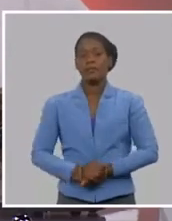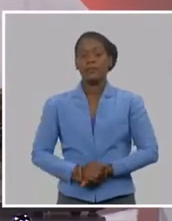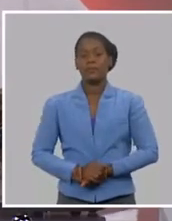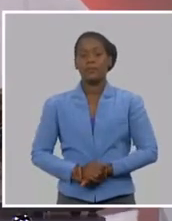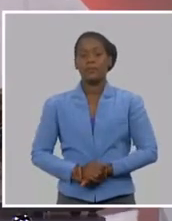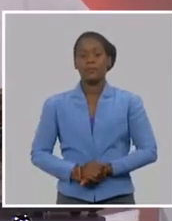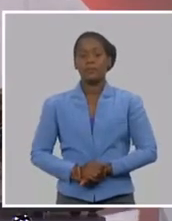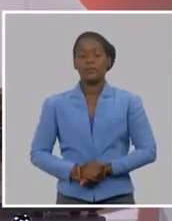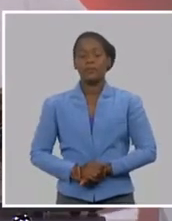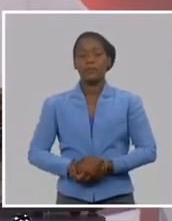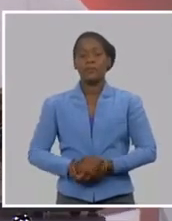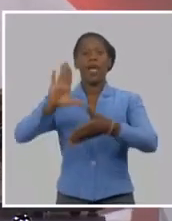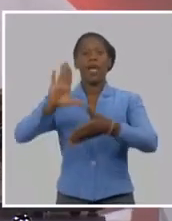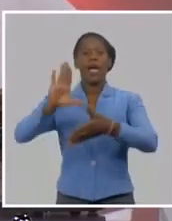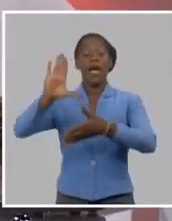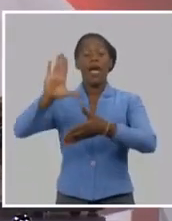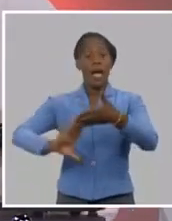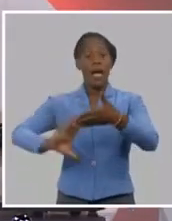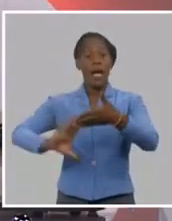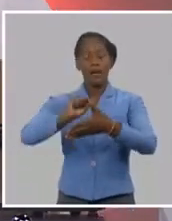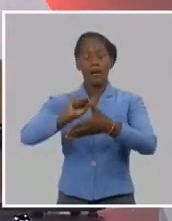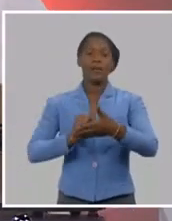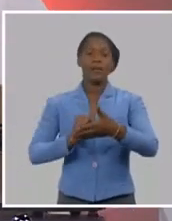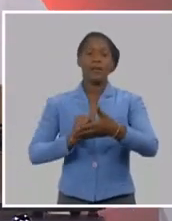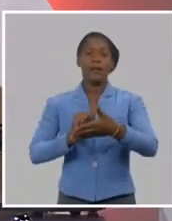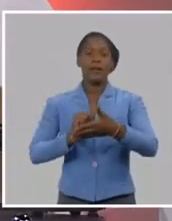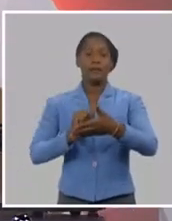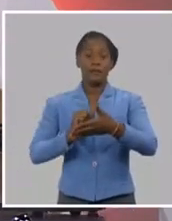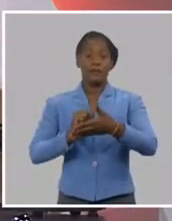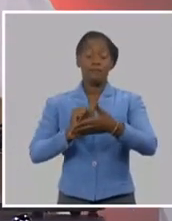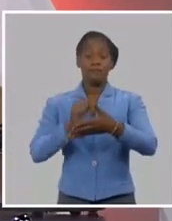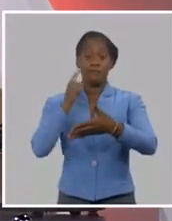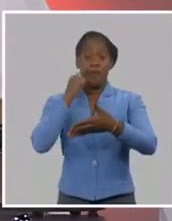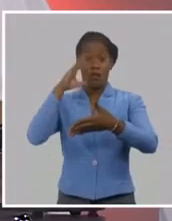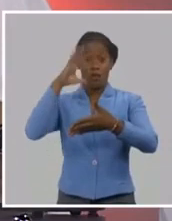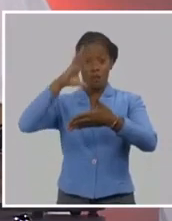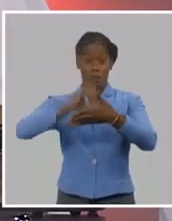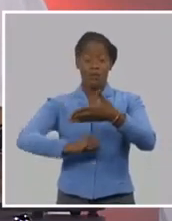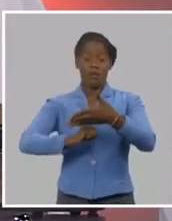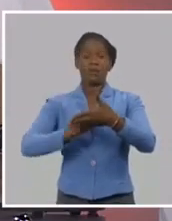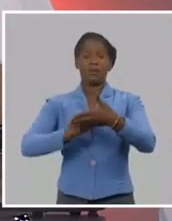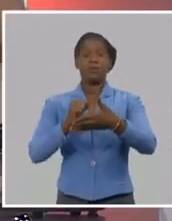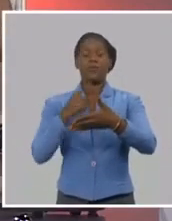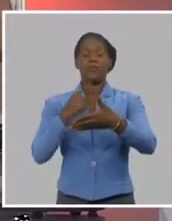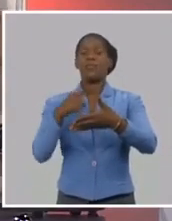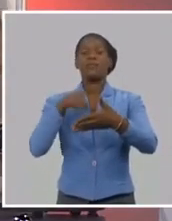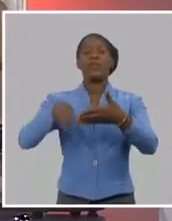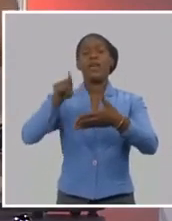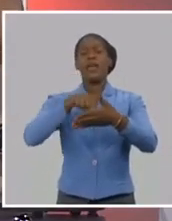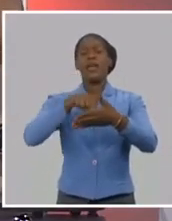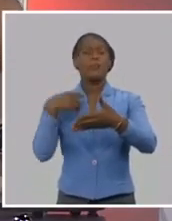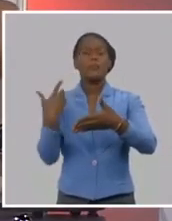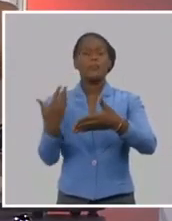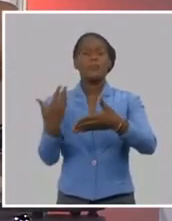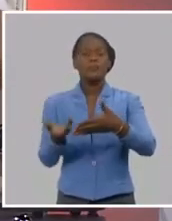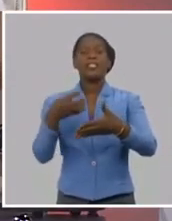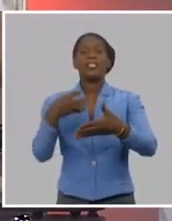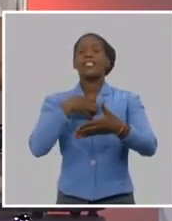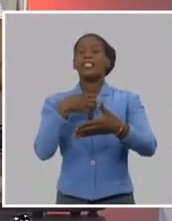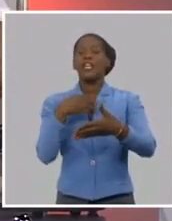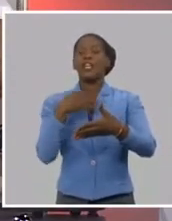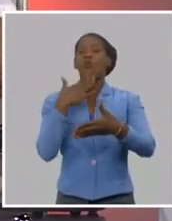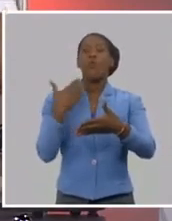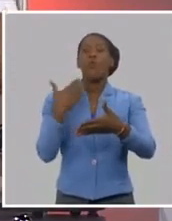América, aun cuando no quisiera hacerlo, caramba, que nos está diciendo, hay factores históricos, hay factores